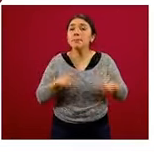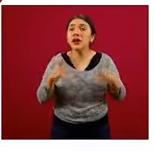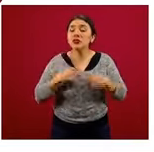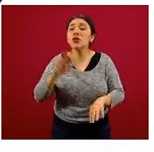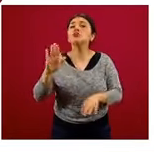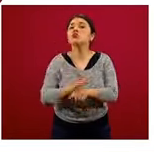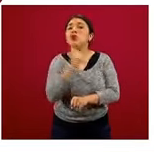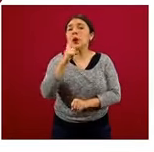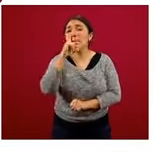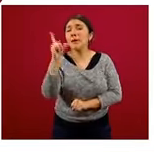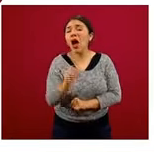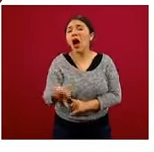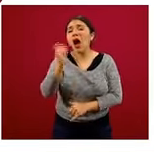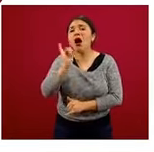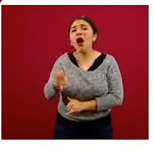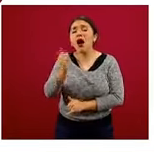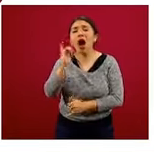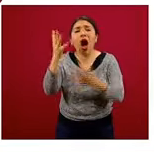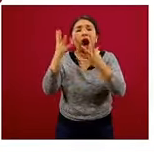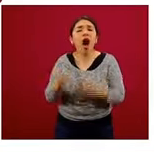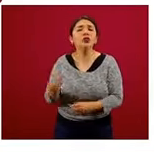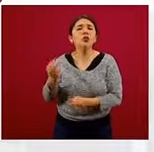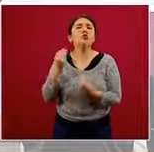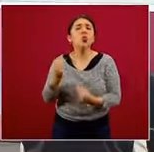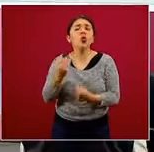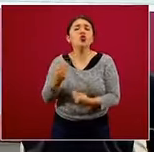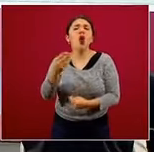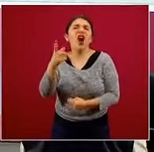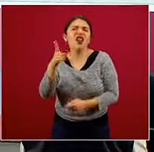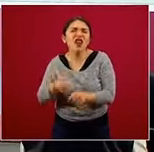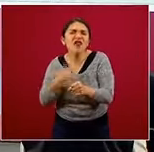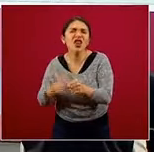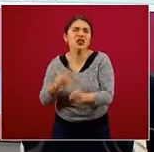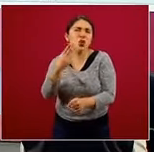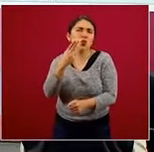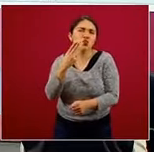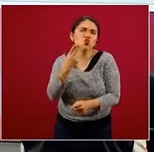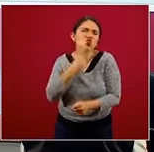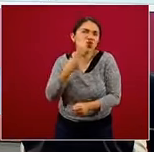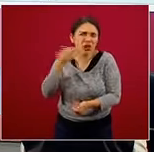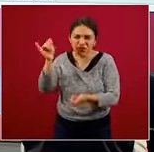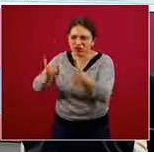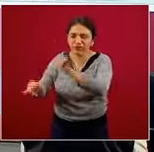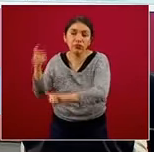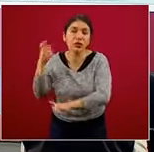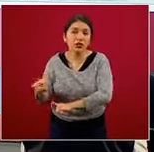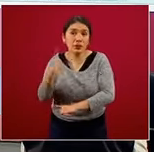debido al consumo excesivo de bebidas azucaradas. La siguiente, por favor.